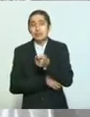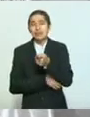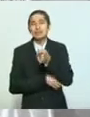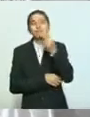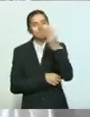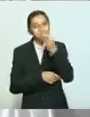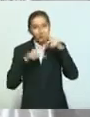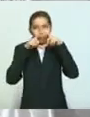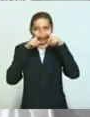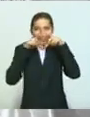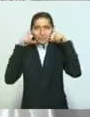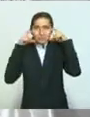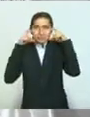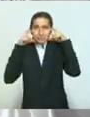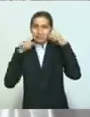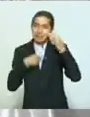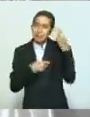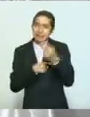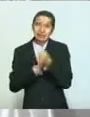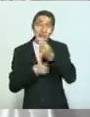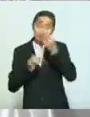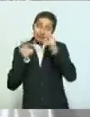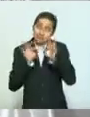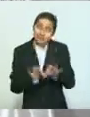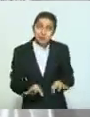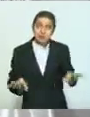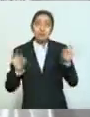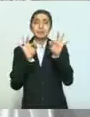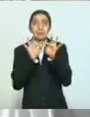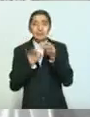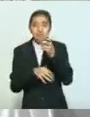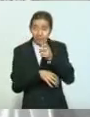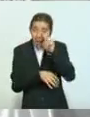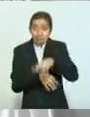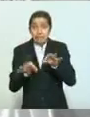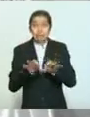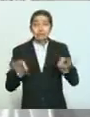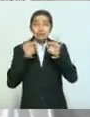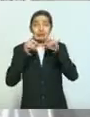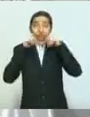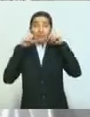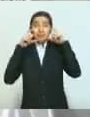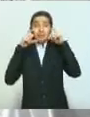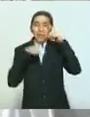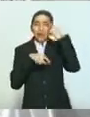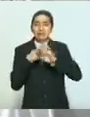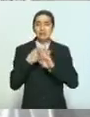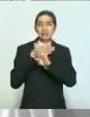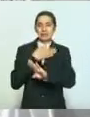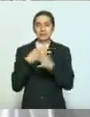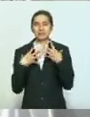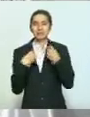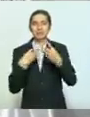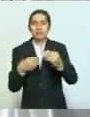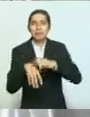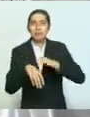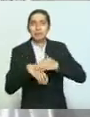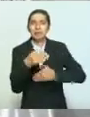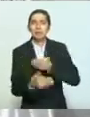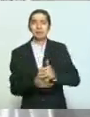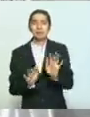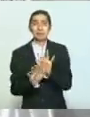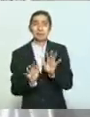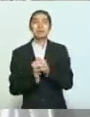cubrebocas, que es otra herramienta para evitar la propagación del virus. También